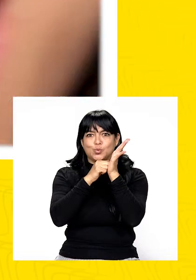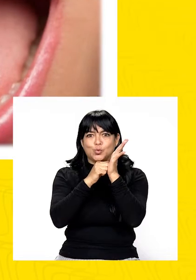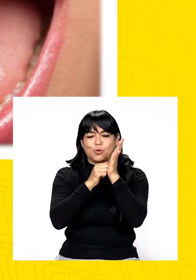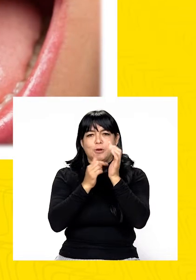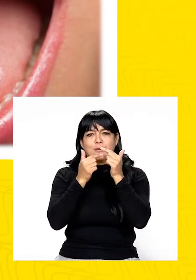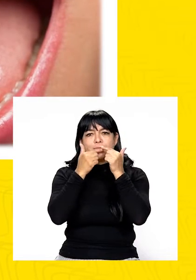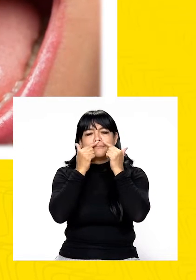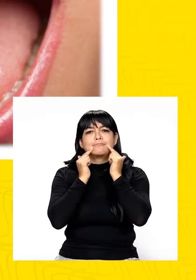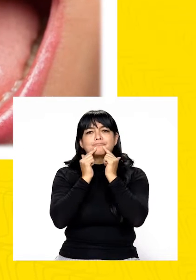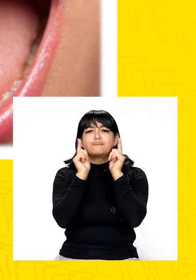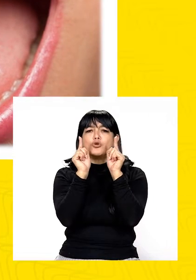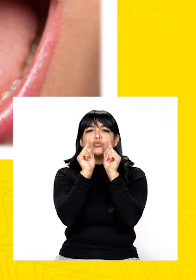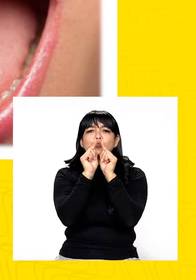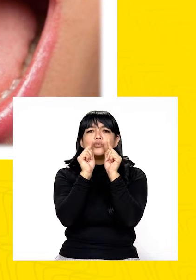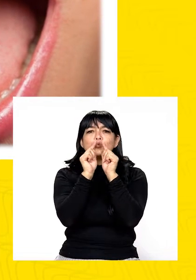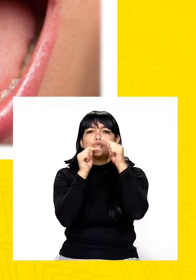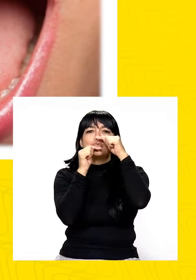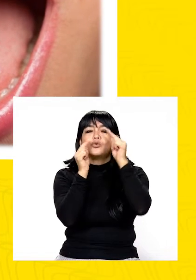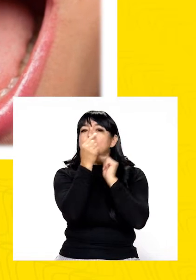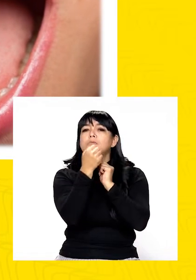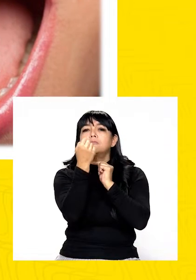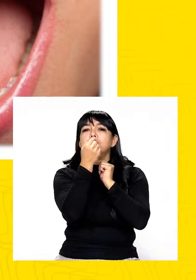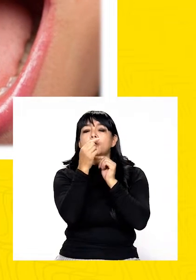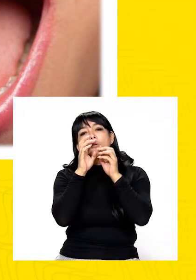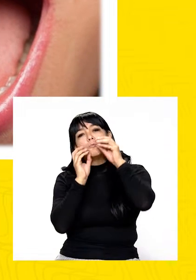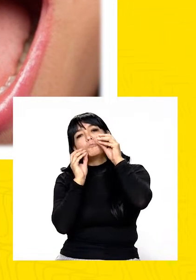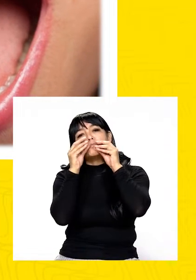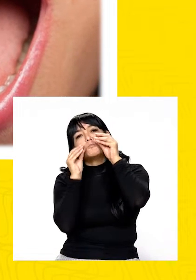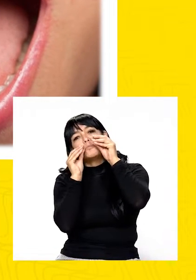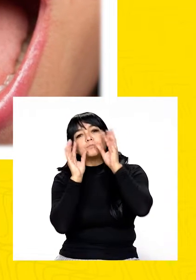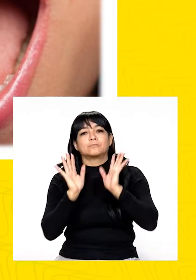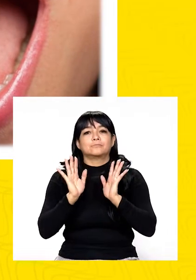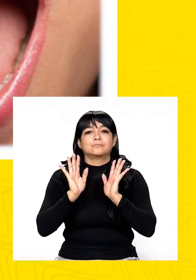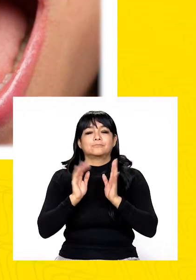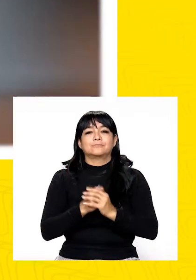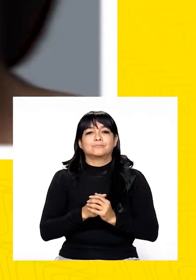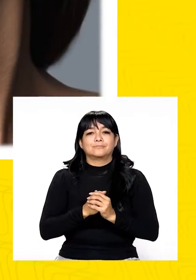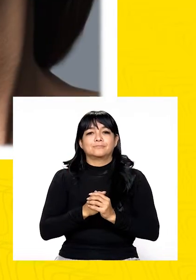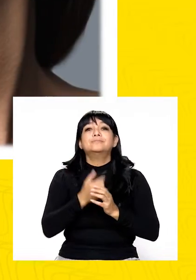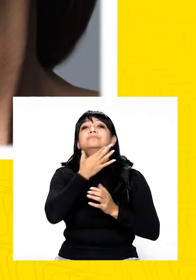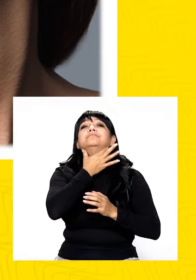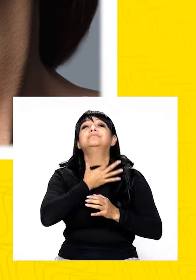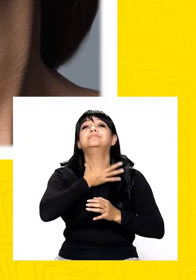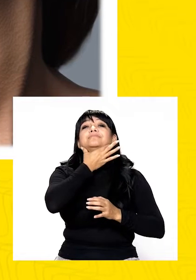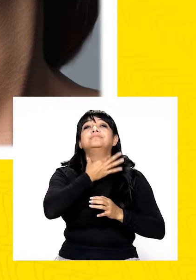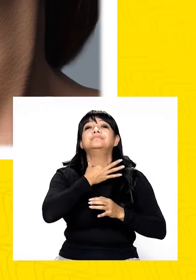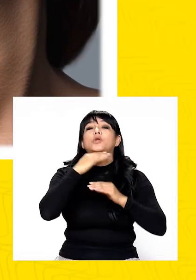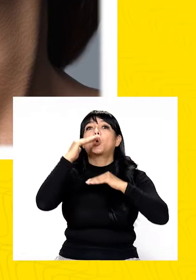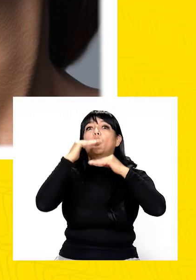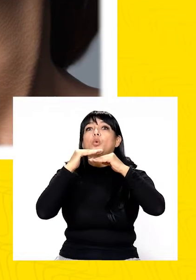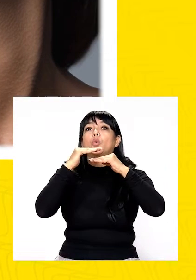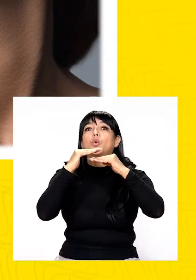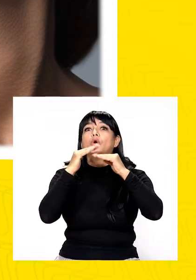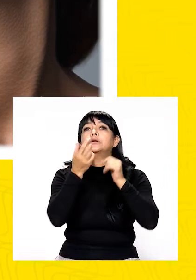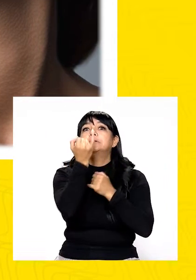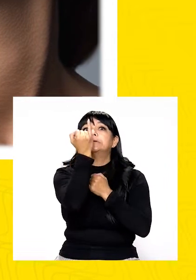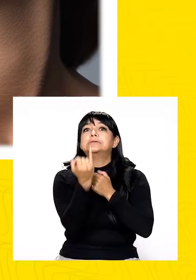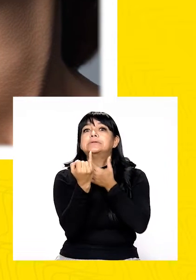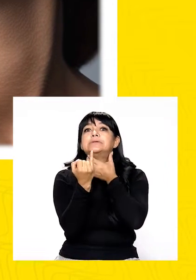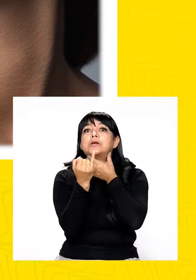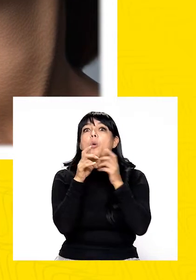grande, dura, firme, pequeña, redonda, torcida. Ojos Cuello,